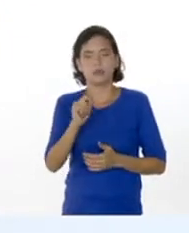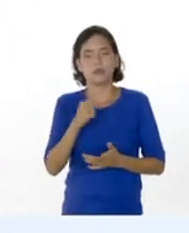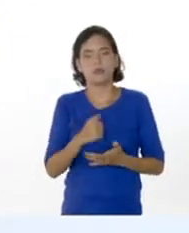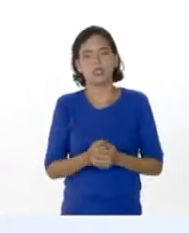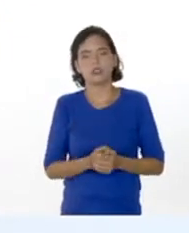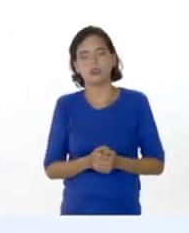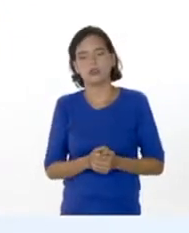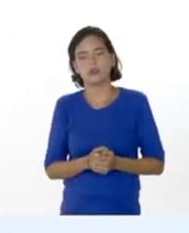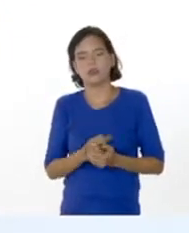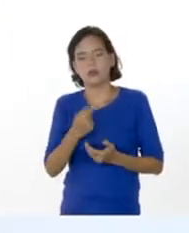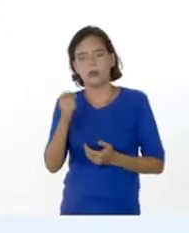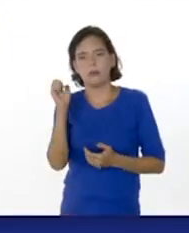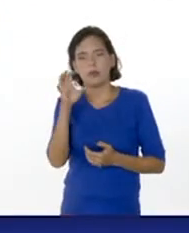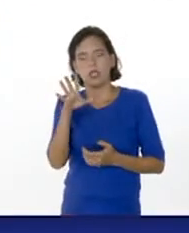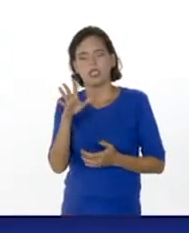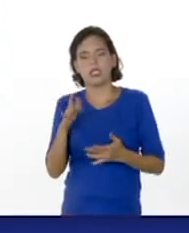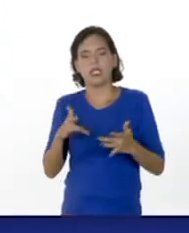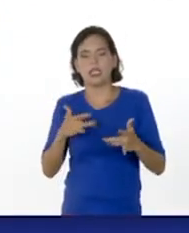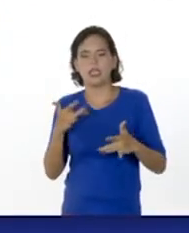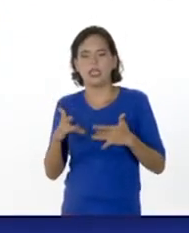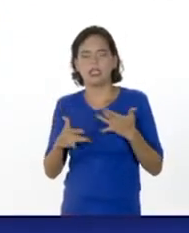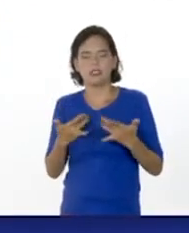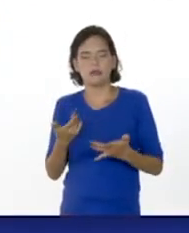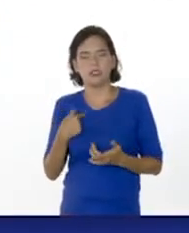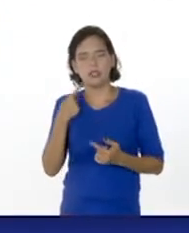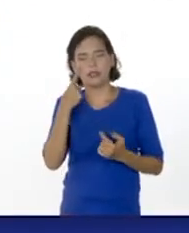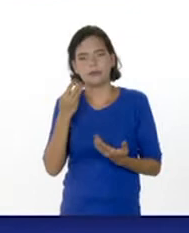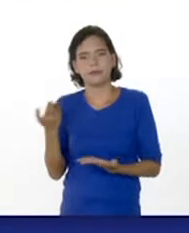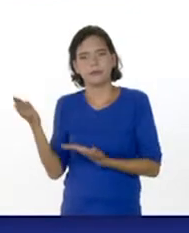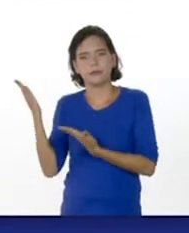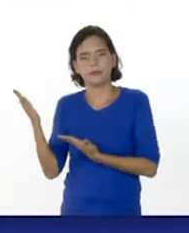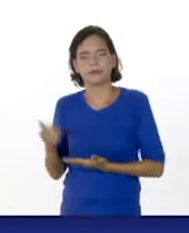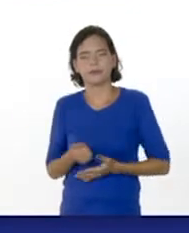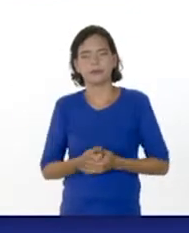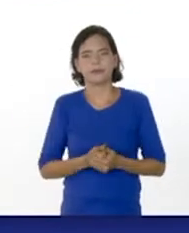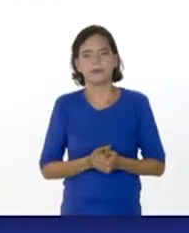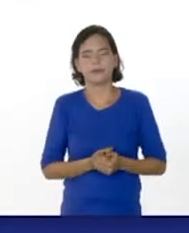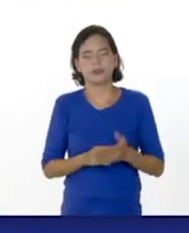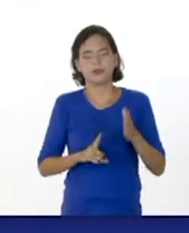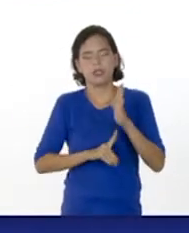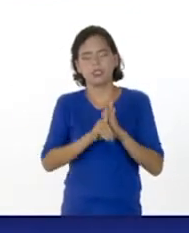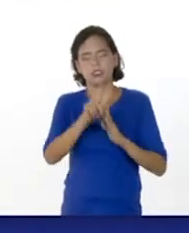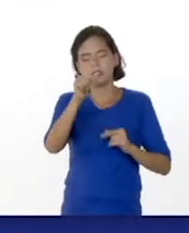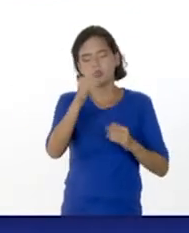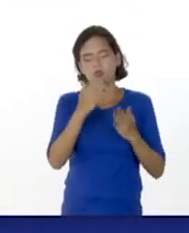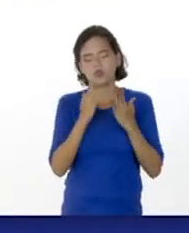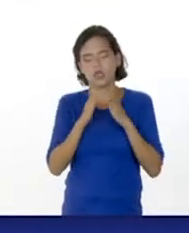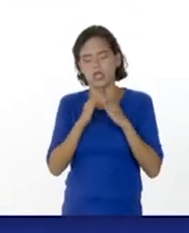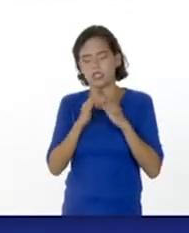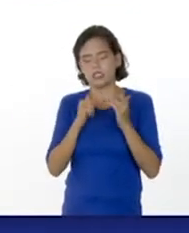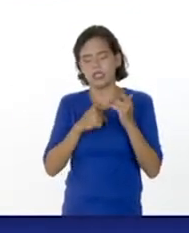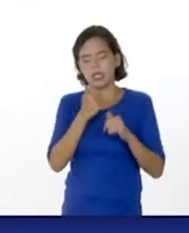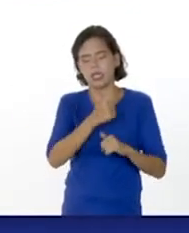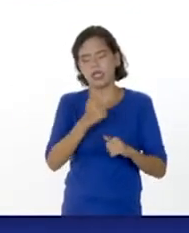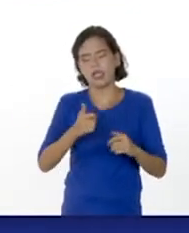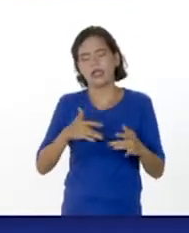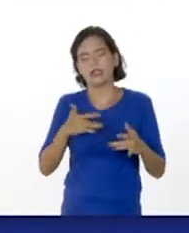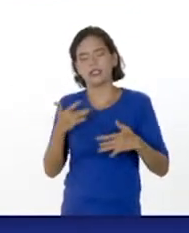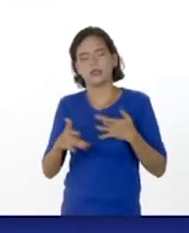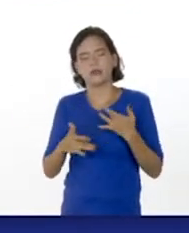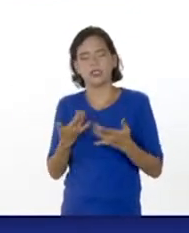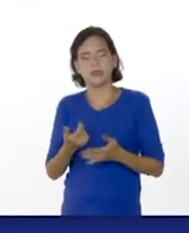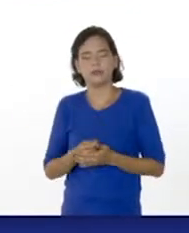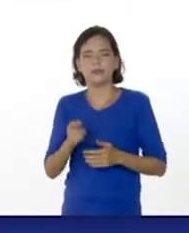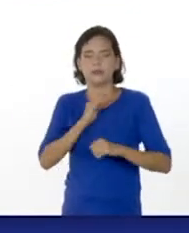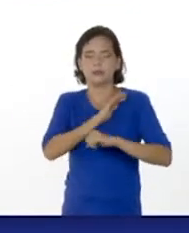a pedir para proyectar las láminas con las cuales ustedes van a desarrollar en su casa cada una de las actividades en